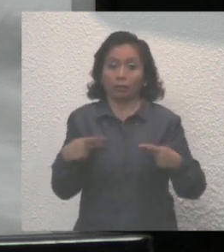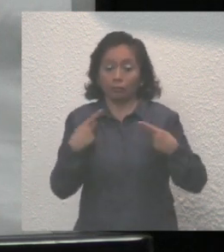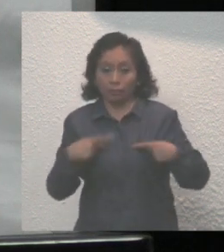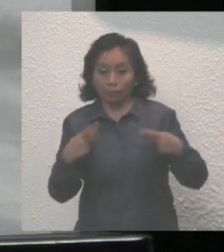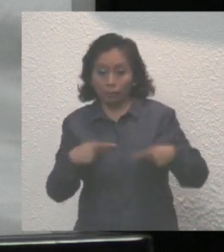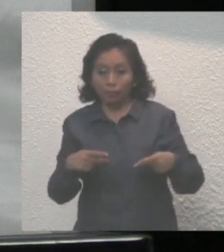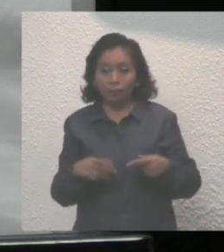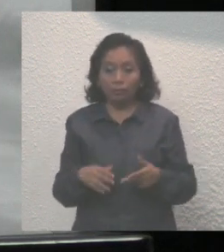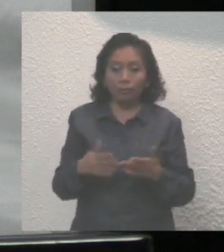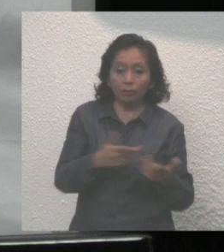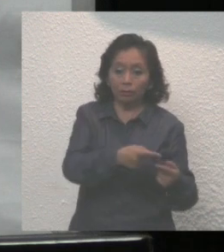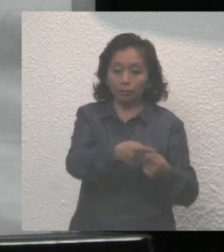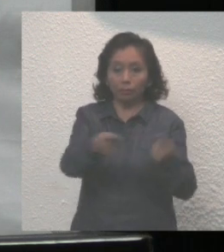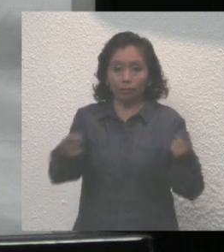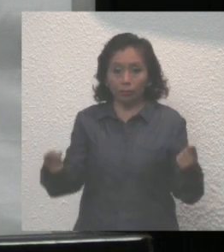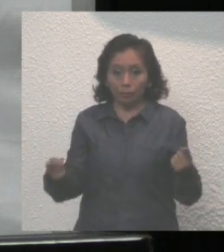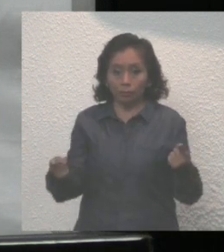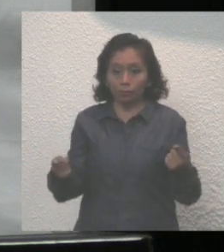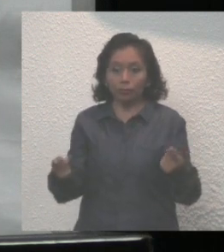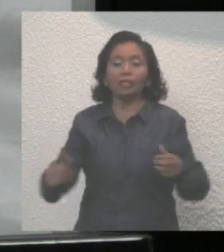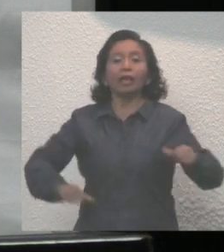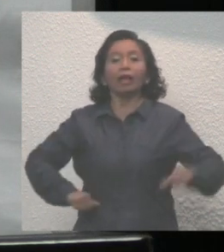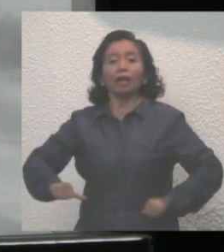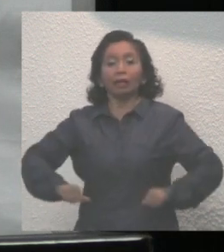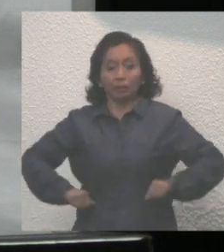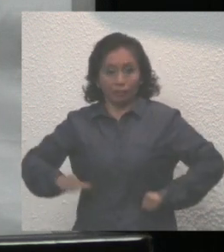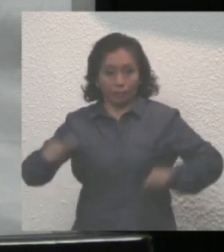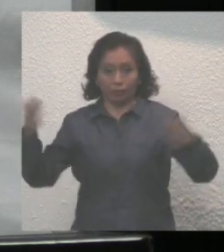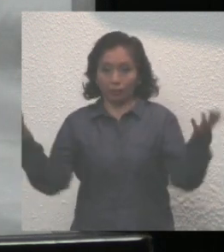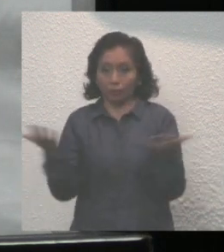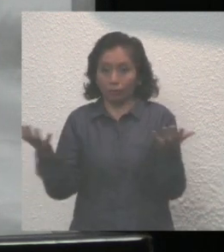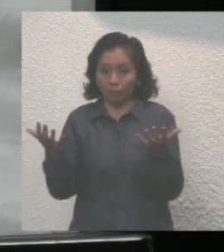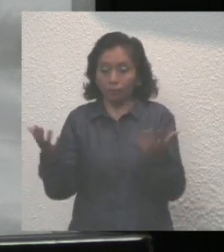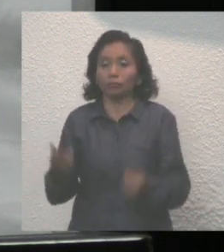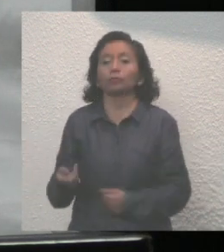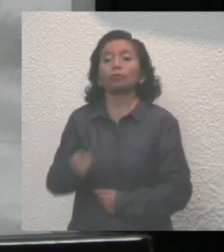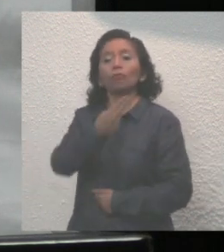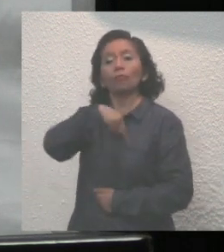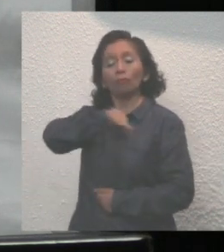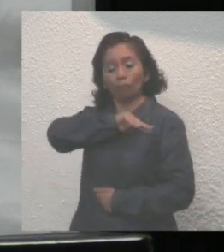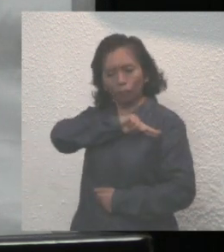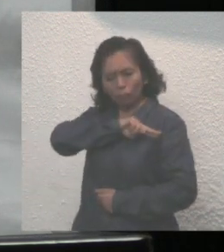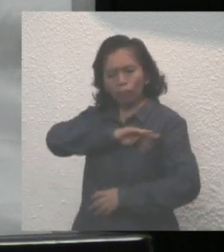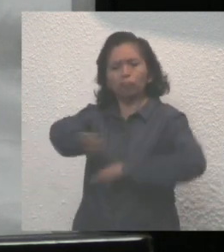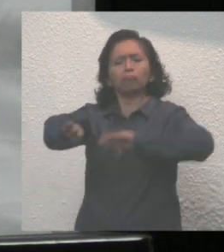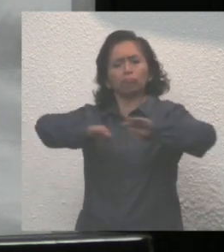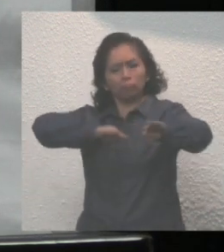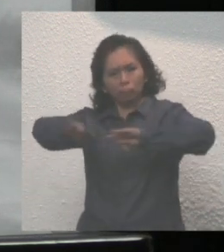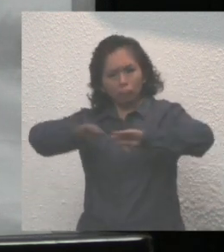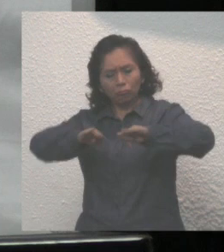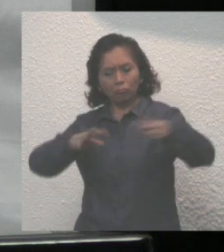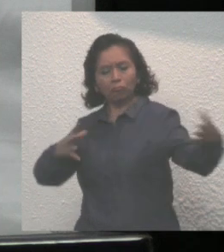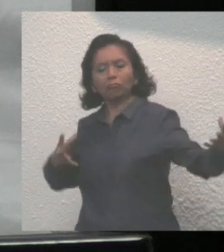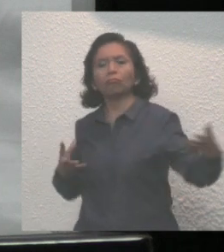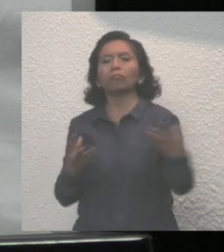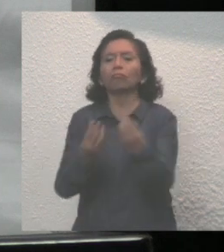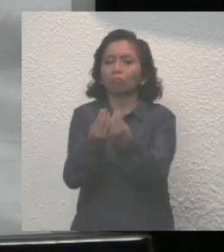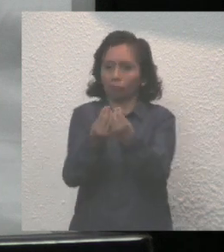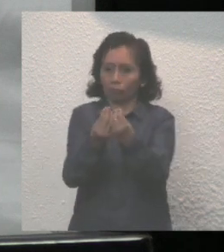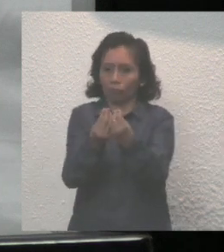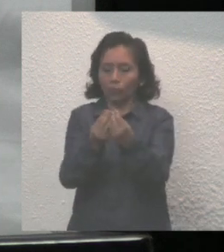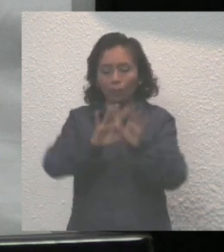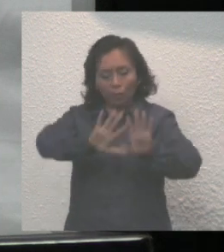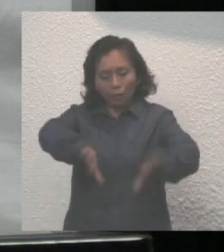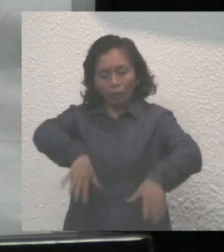y de las acciones que deberán emprender en donde nos comprometemos a trabajar juntos para la